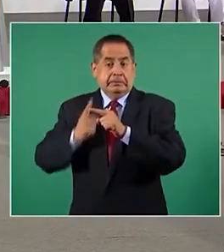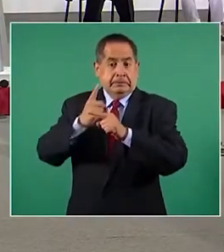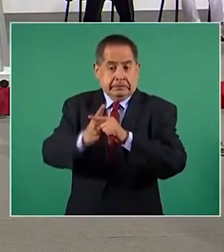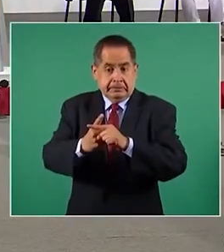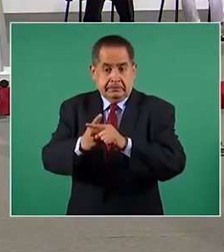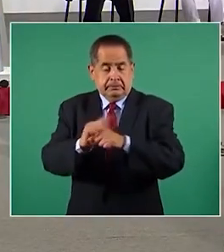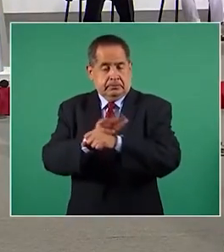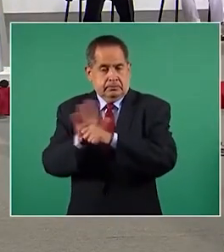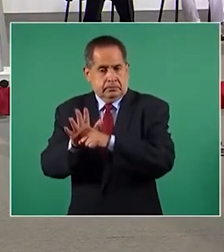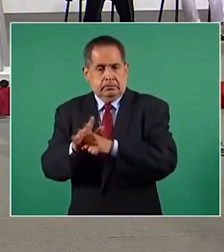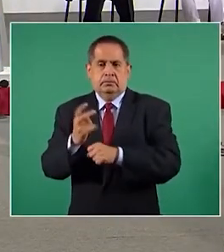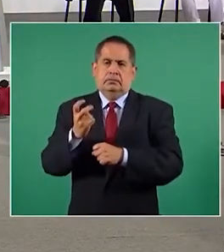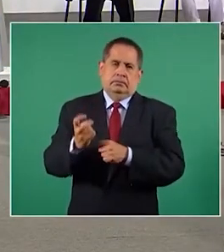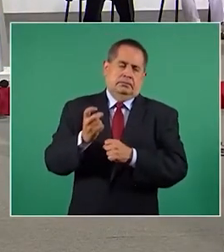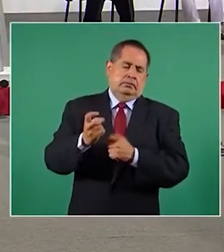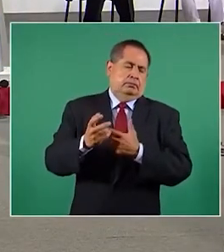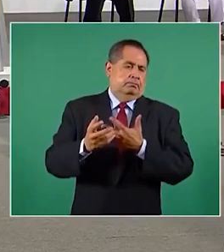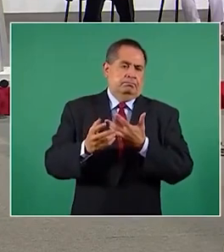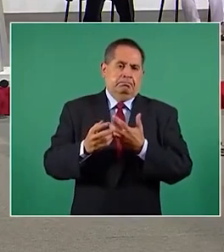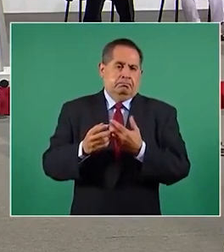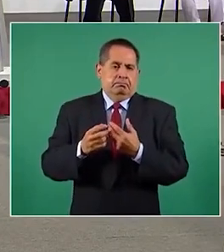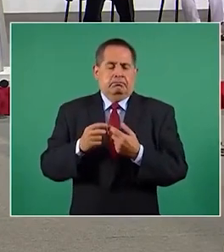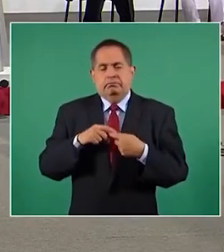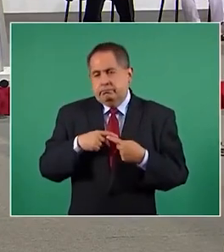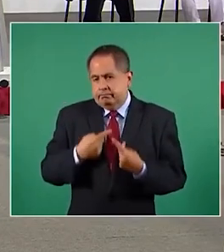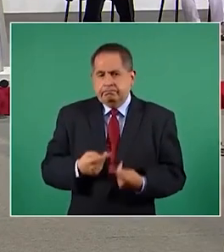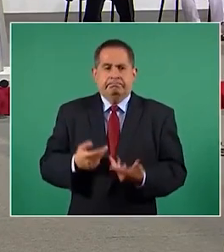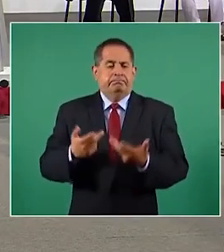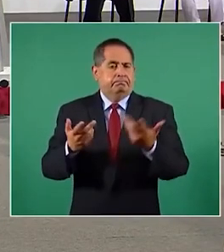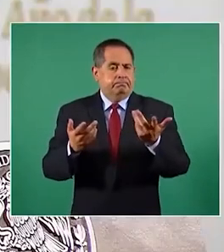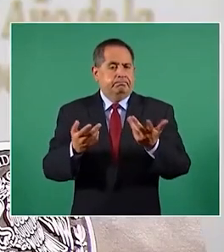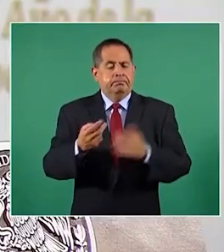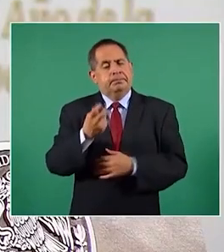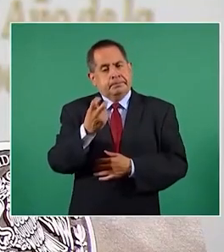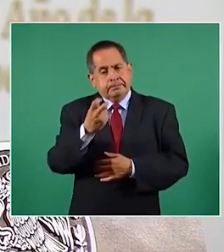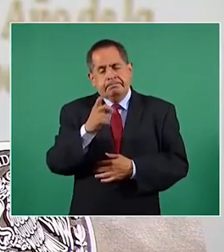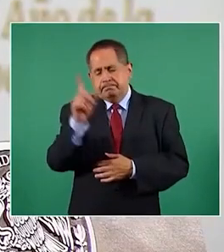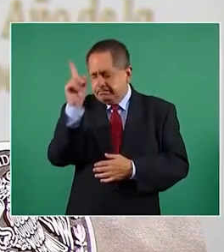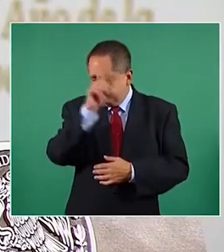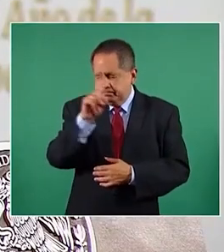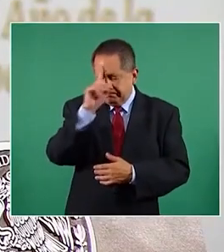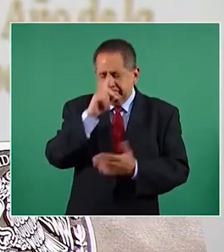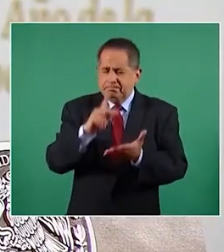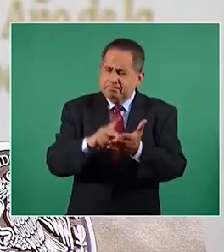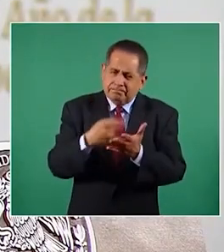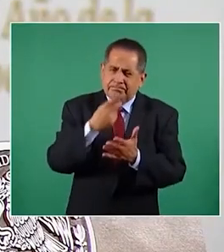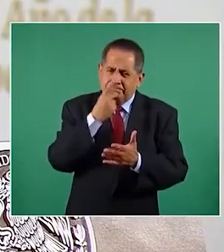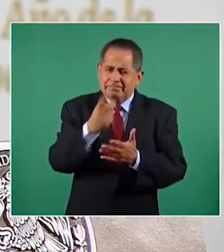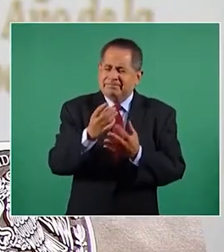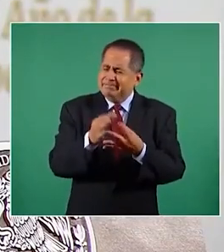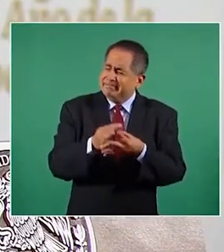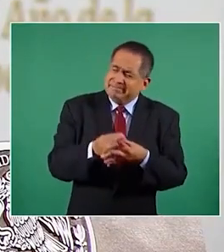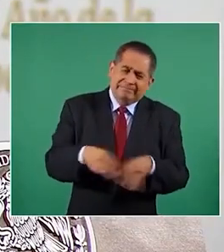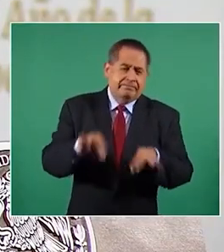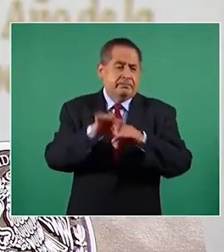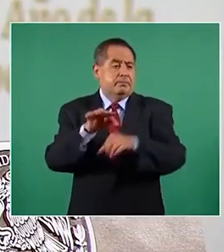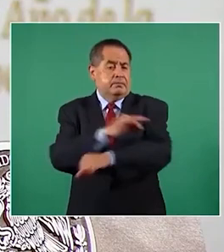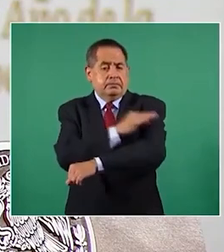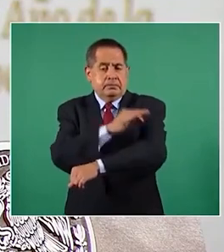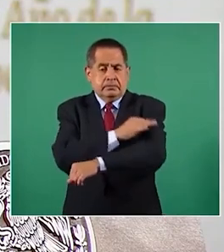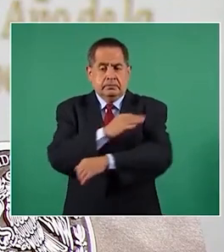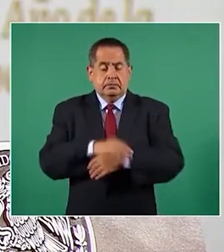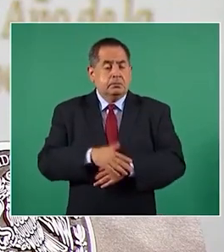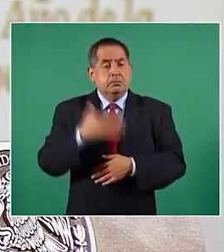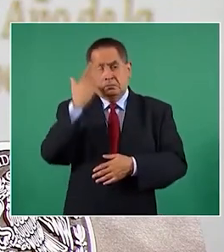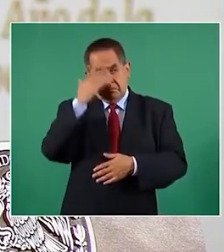a que no tengan toda la efectividad de la vacuna. Pero reiteramos, es muy importante vacunarse. Sabemos que todavía hay